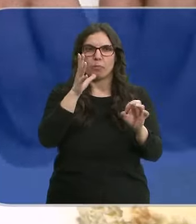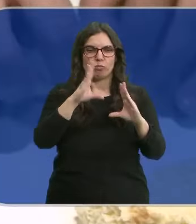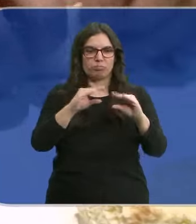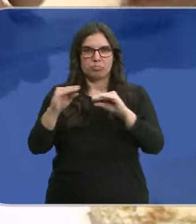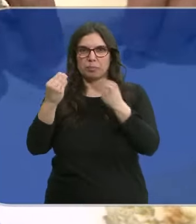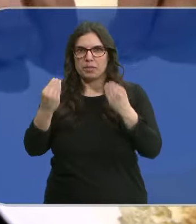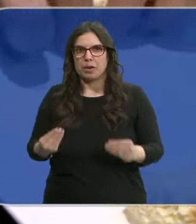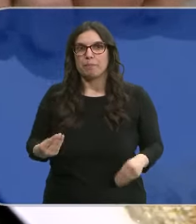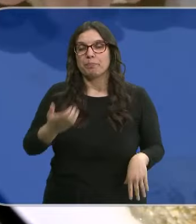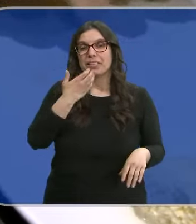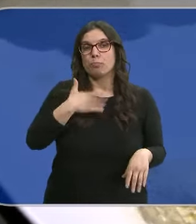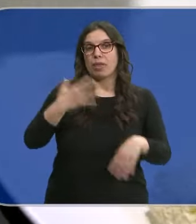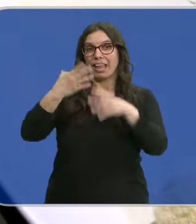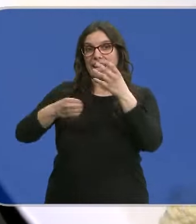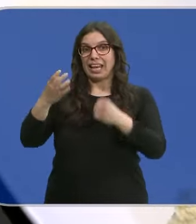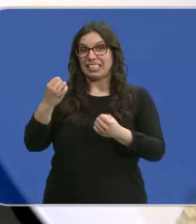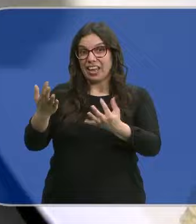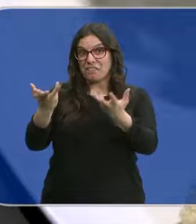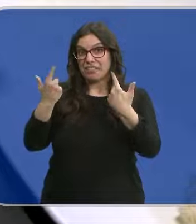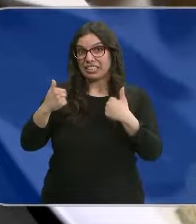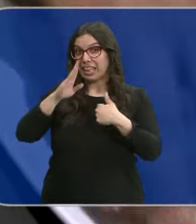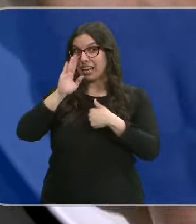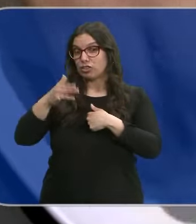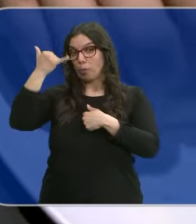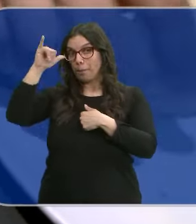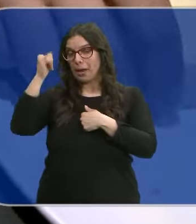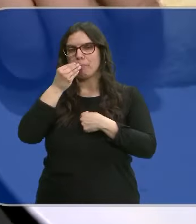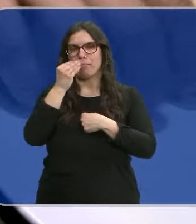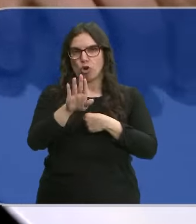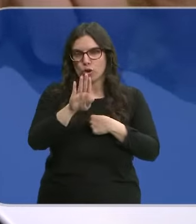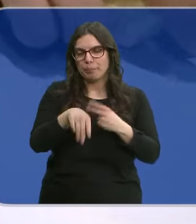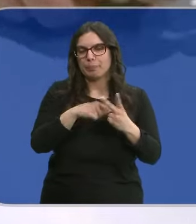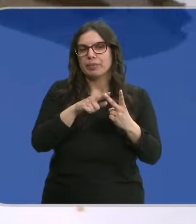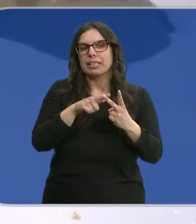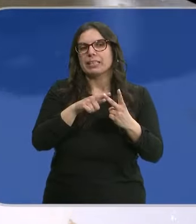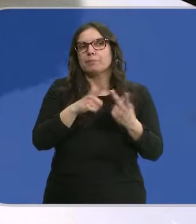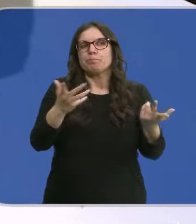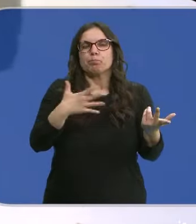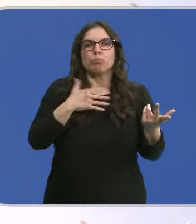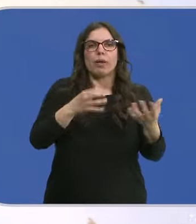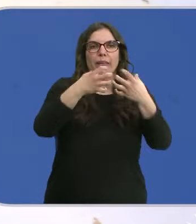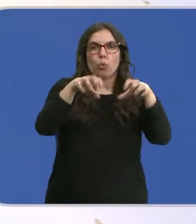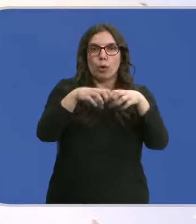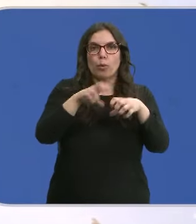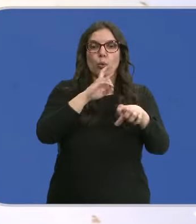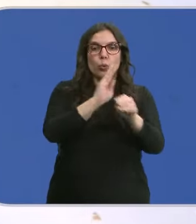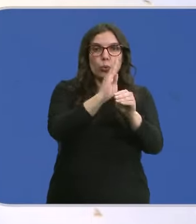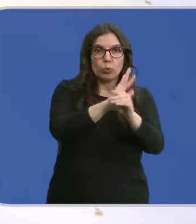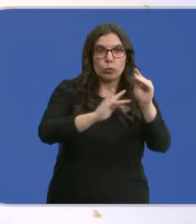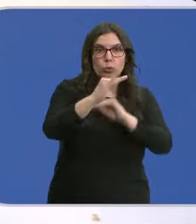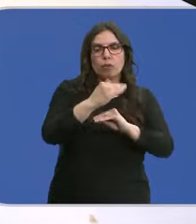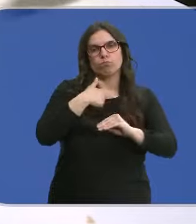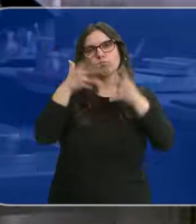jugosa. Si podemos echar leche fresca de vaca pues leche fresca. ¿Que podemos usar los huevos ecológicos?